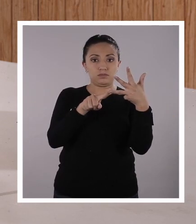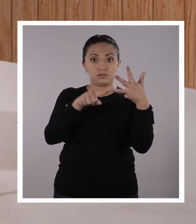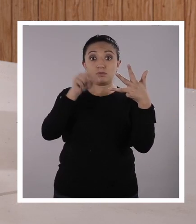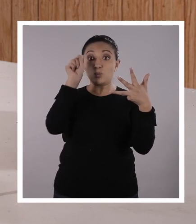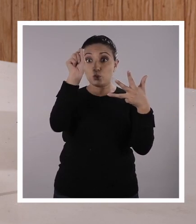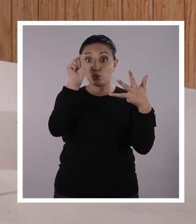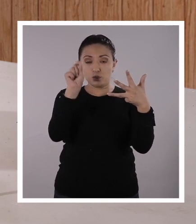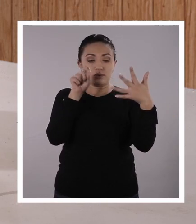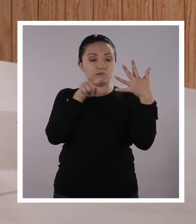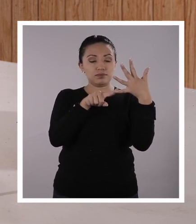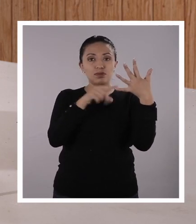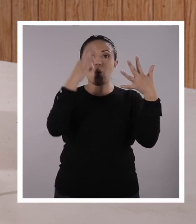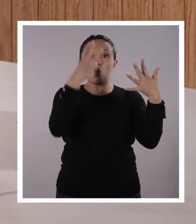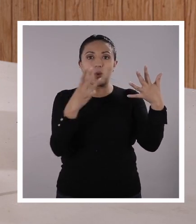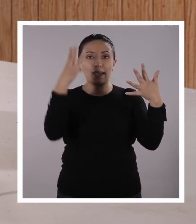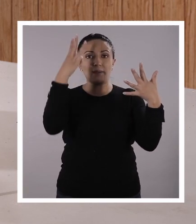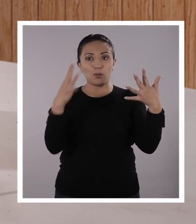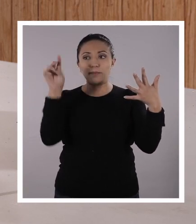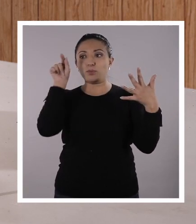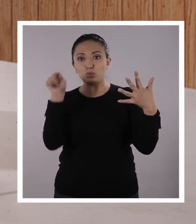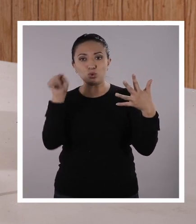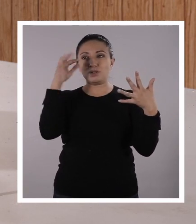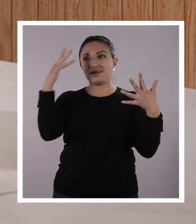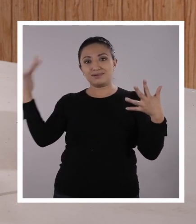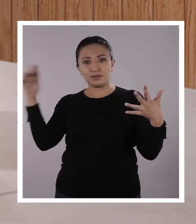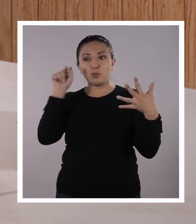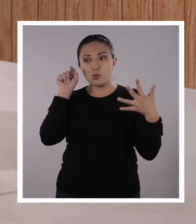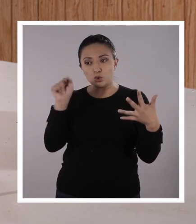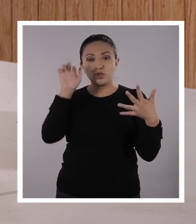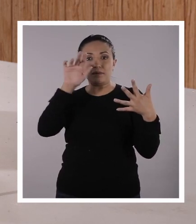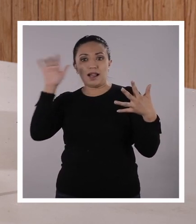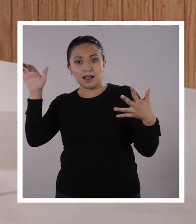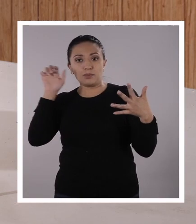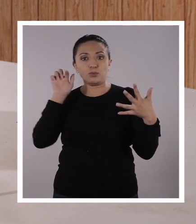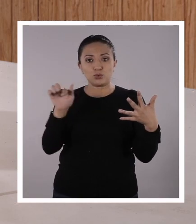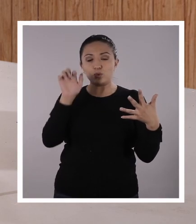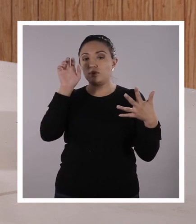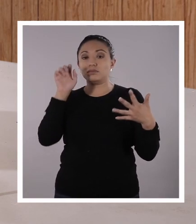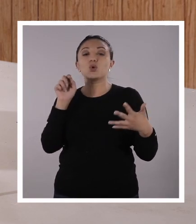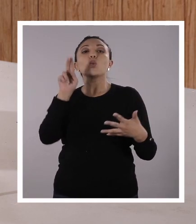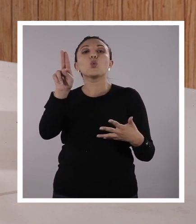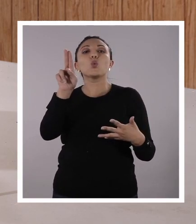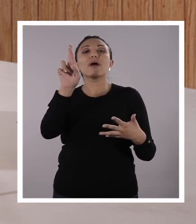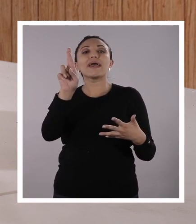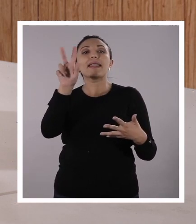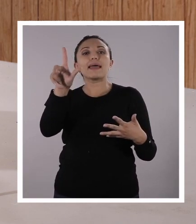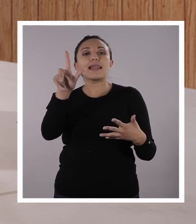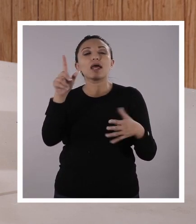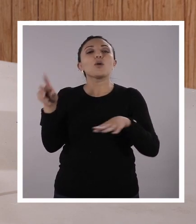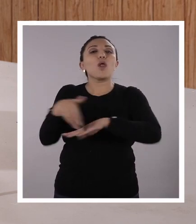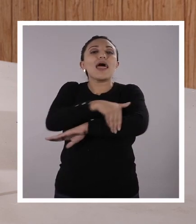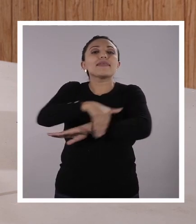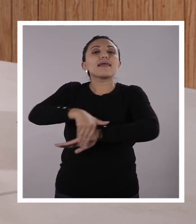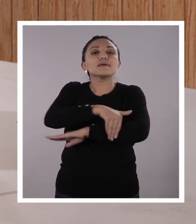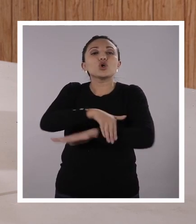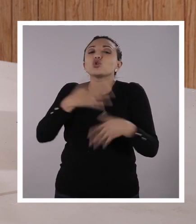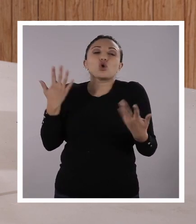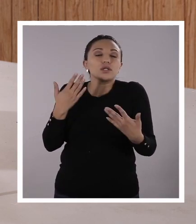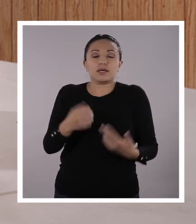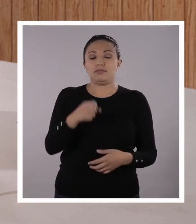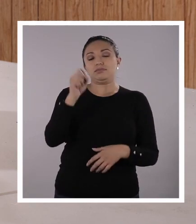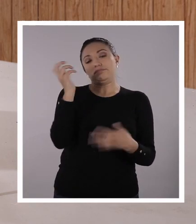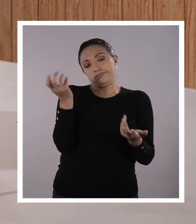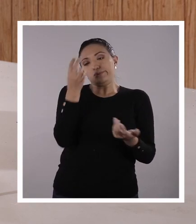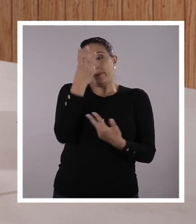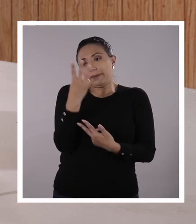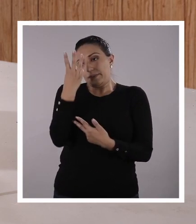dos puntos y colocamos el enlace, el link o lo que se conoce como el URL de la página de donde estás obteniendo